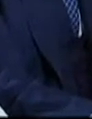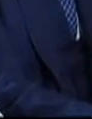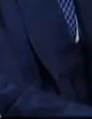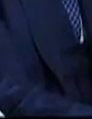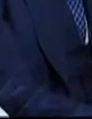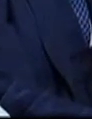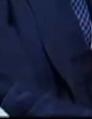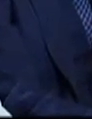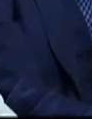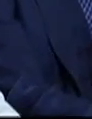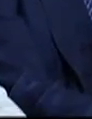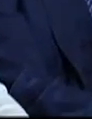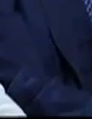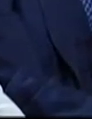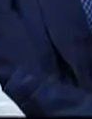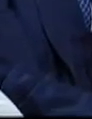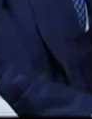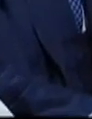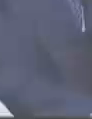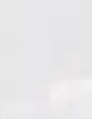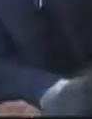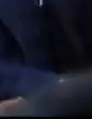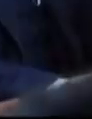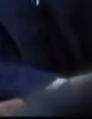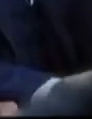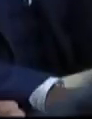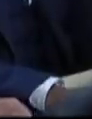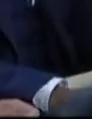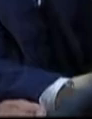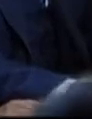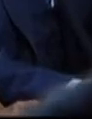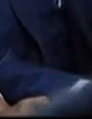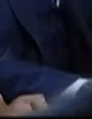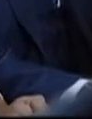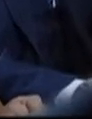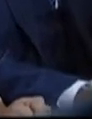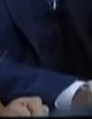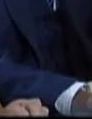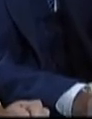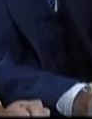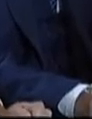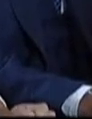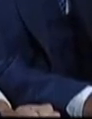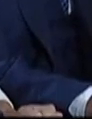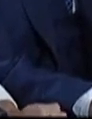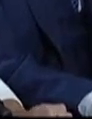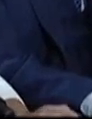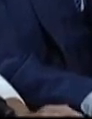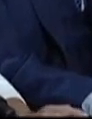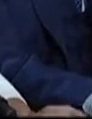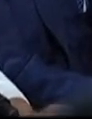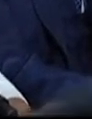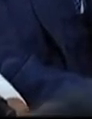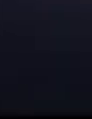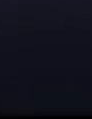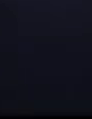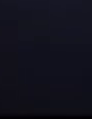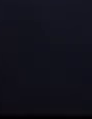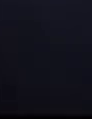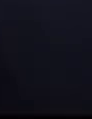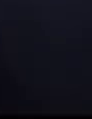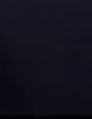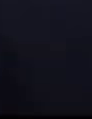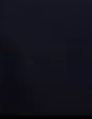herramienta efectiva en el proceso educativo, pues a través de él se fomentan valores y habilidades que son fundamentales para el aprendizaje de los